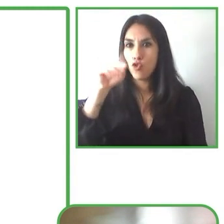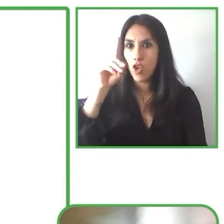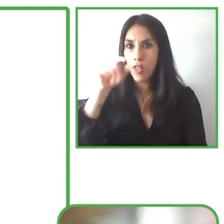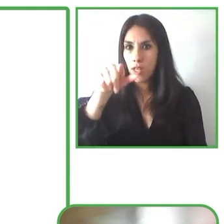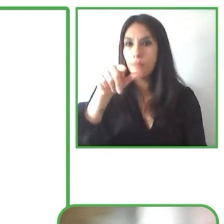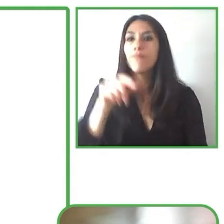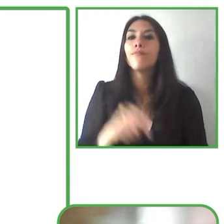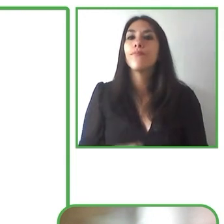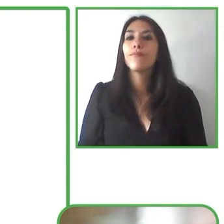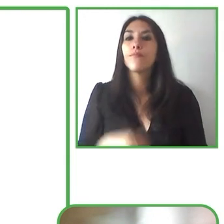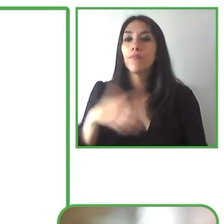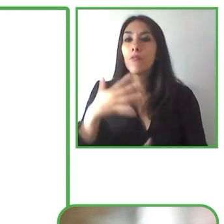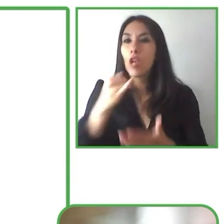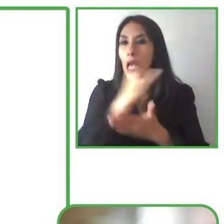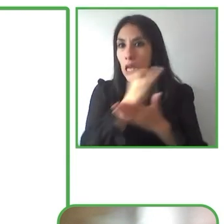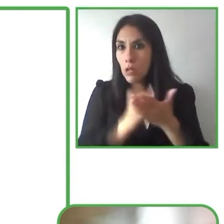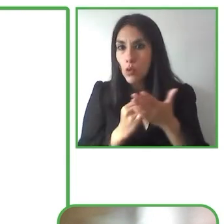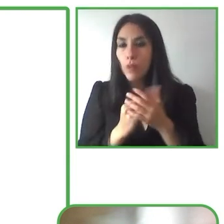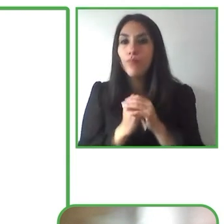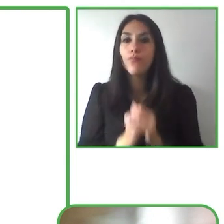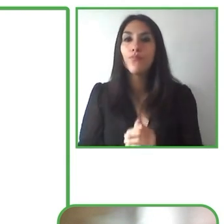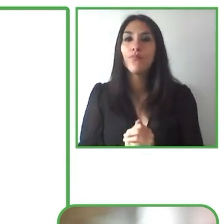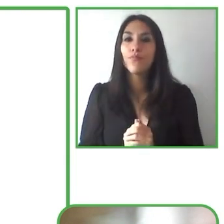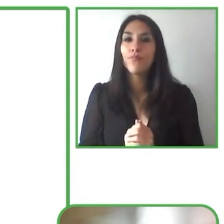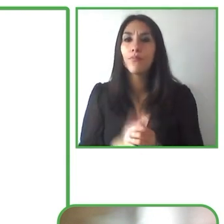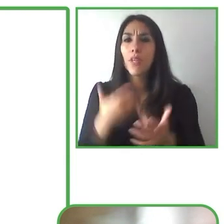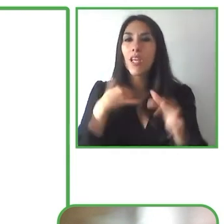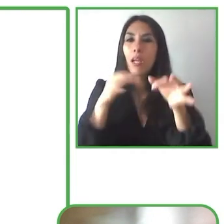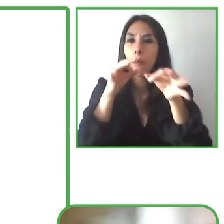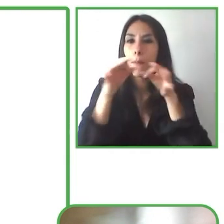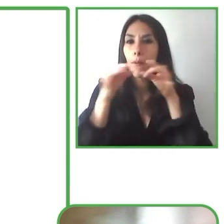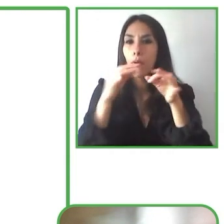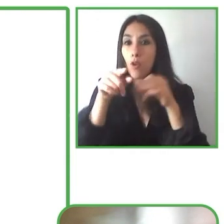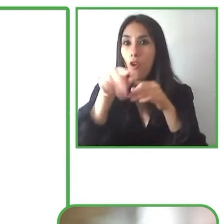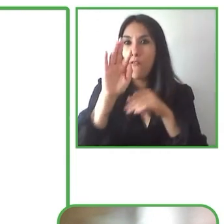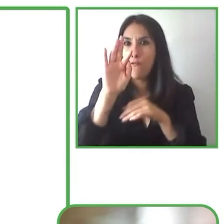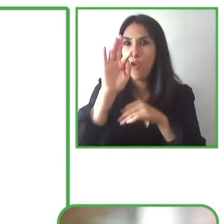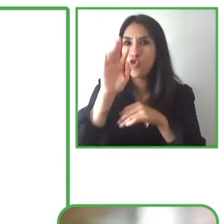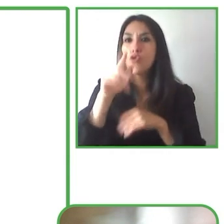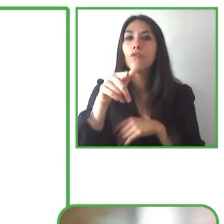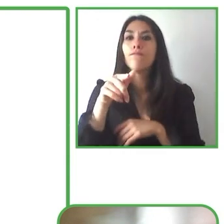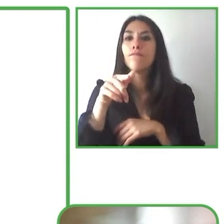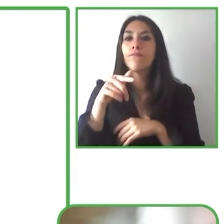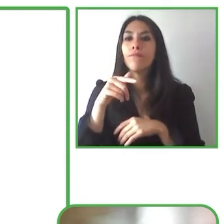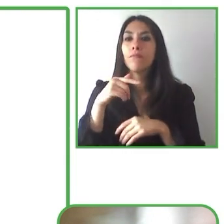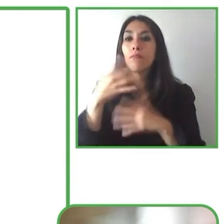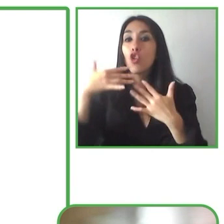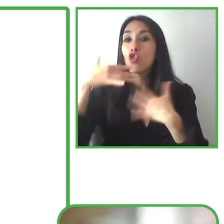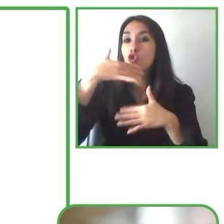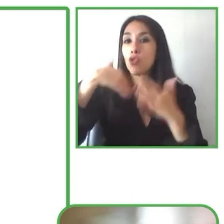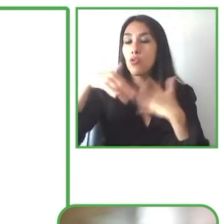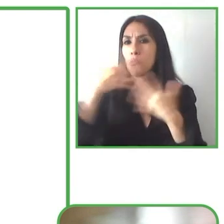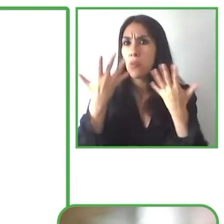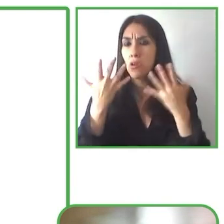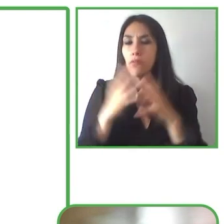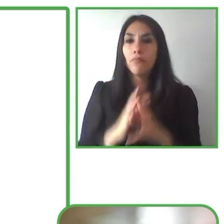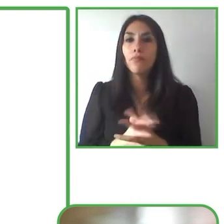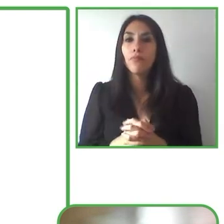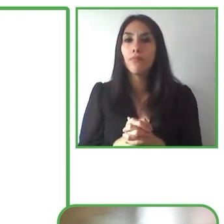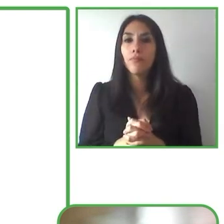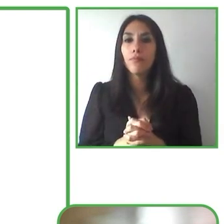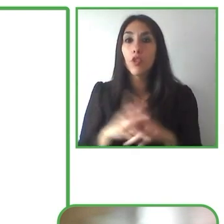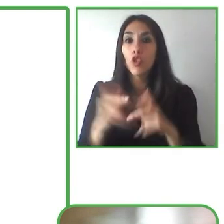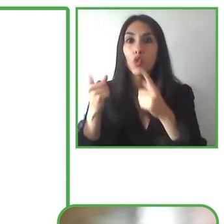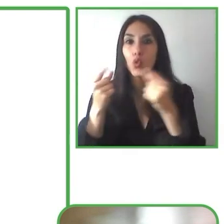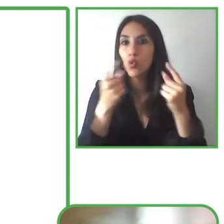Os cuento un poquito sobre el Grupo Social ONCE, para poneros en contexto. Está formado por la ONCE, la Fundación ONCE y el Grupo de Empresas